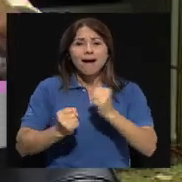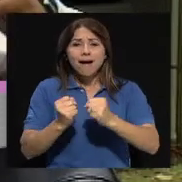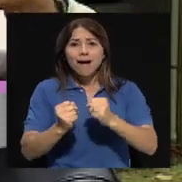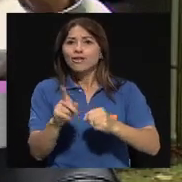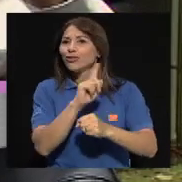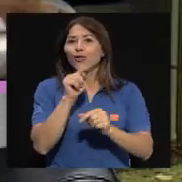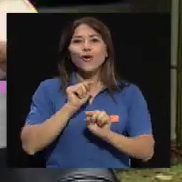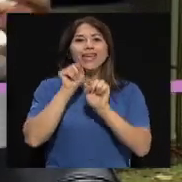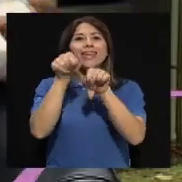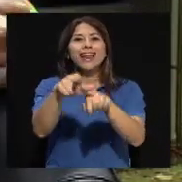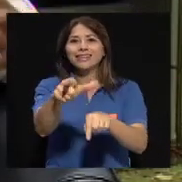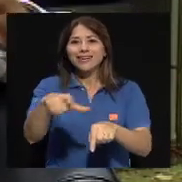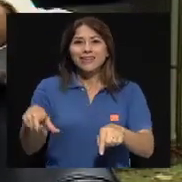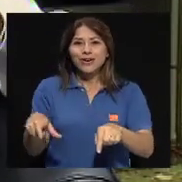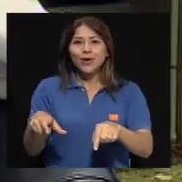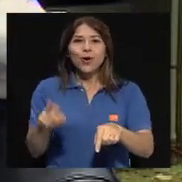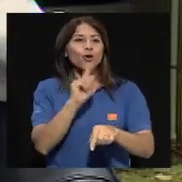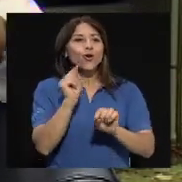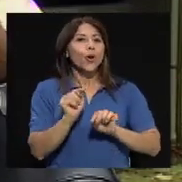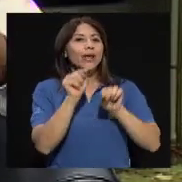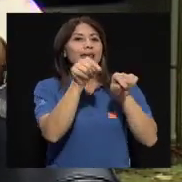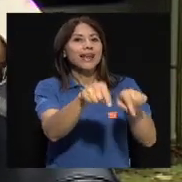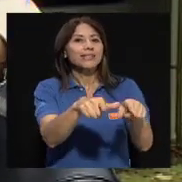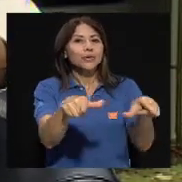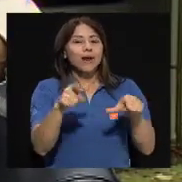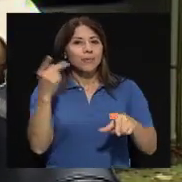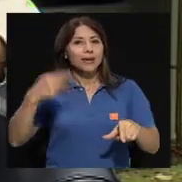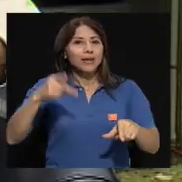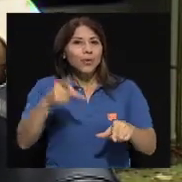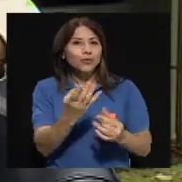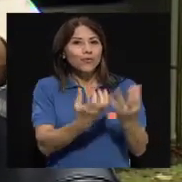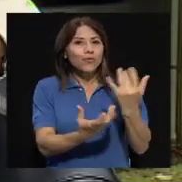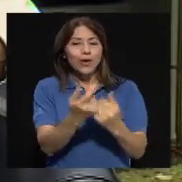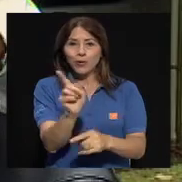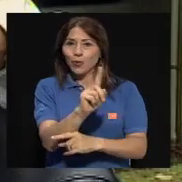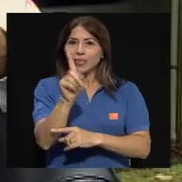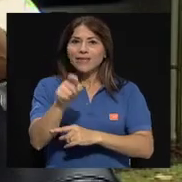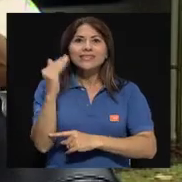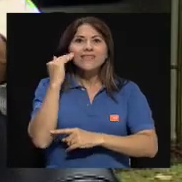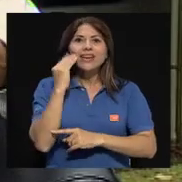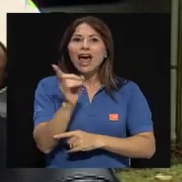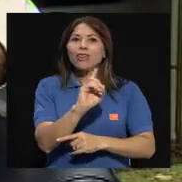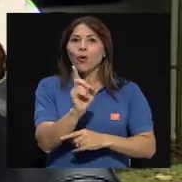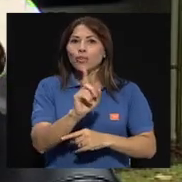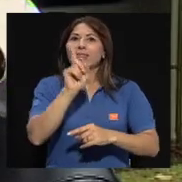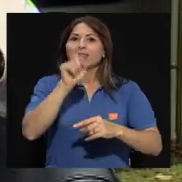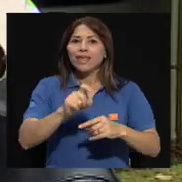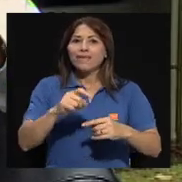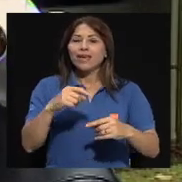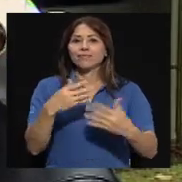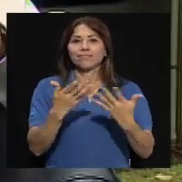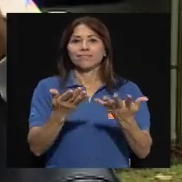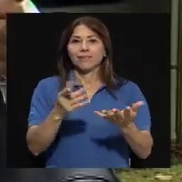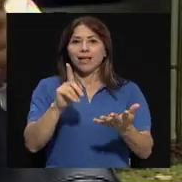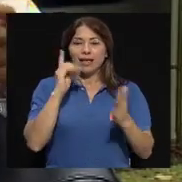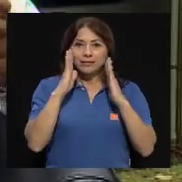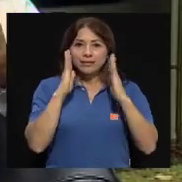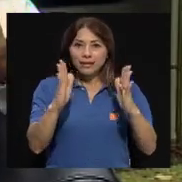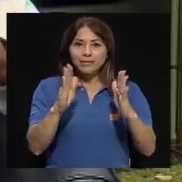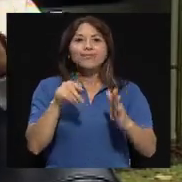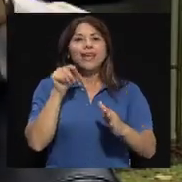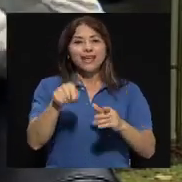o donde esté la carga de fuego. Y eso es una forma de manejar el riesgo, la gestión del riesgo, es manejar esa